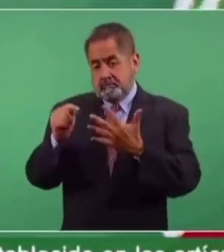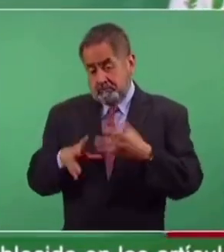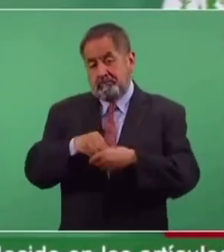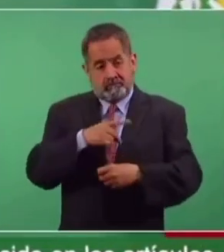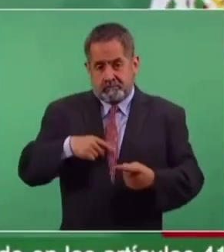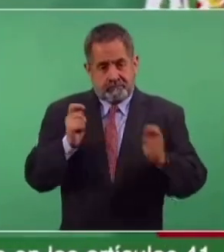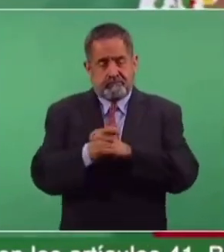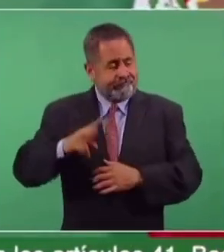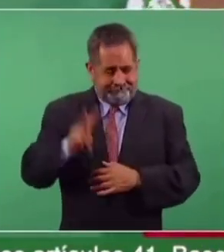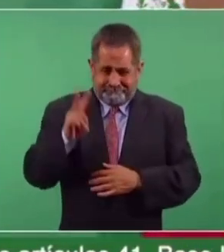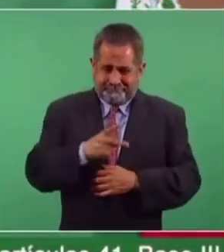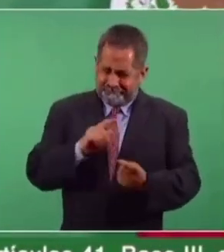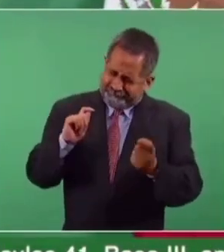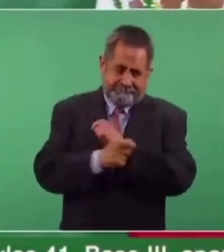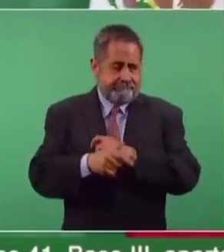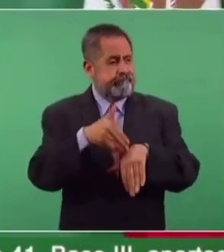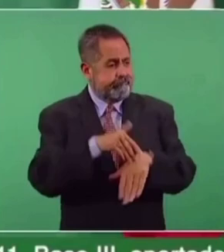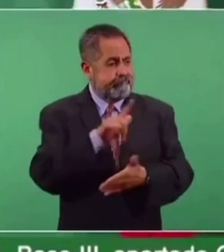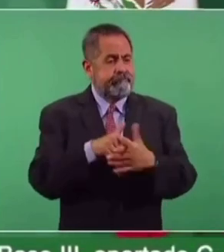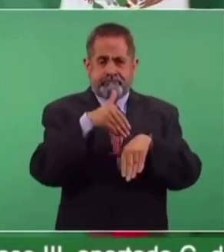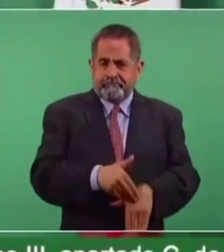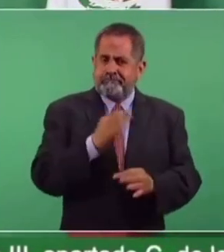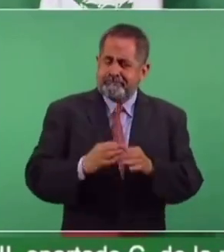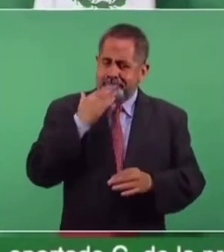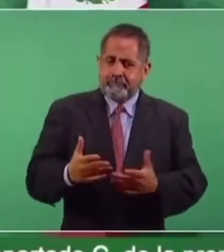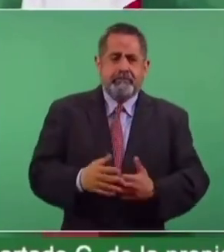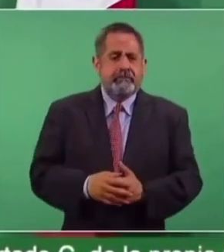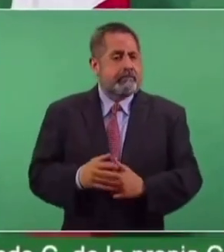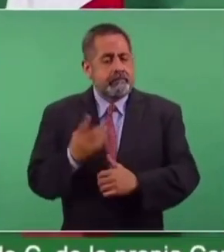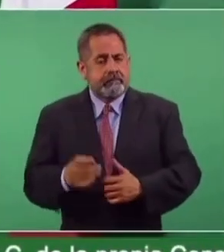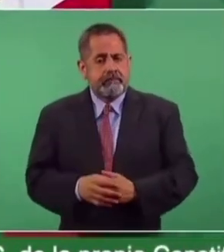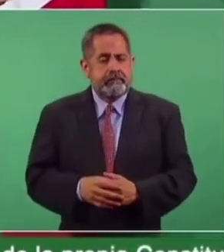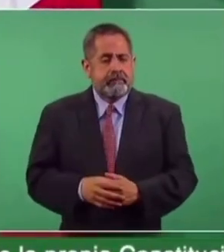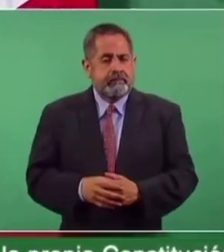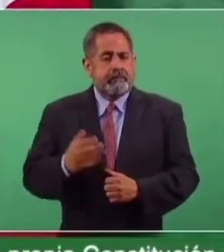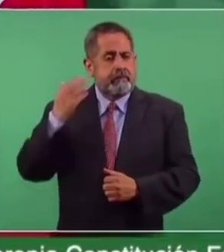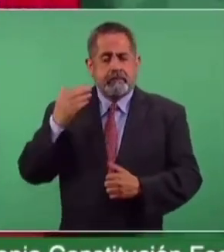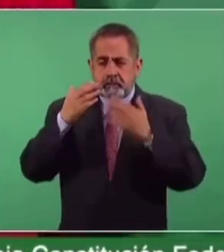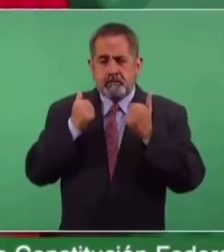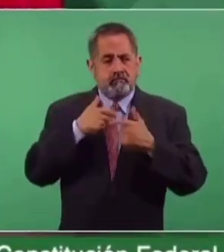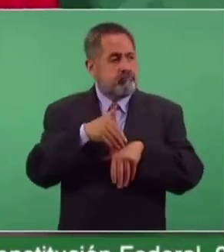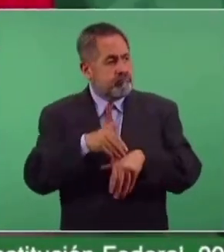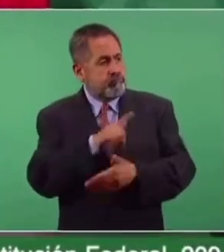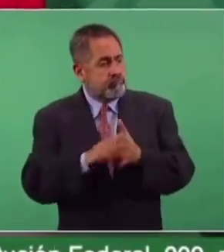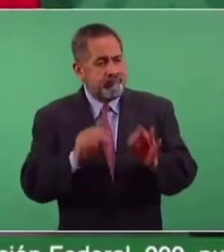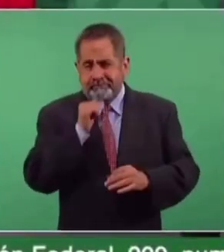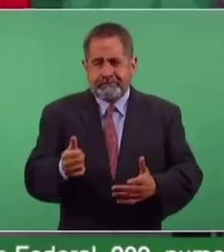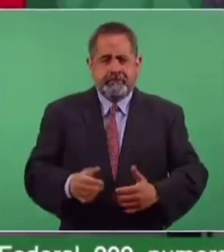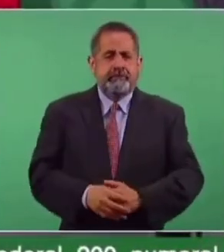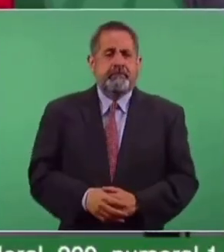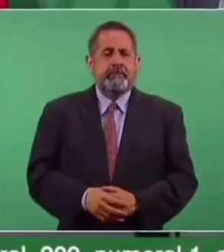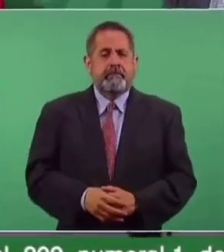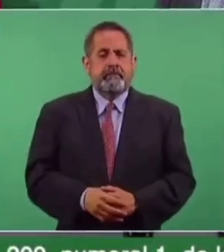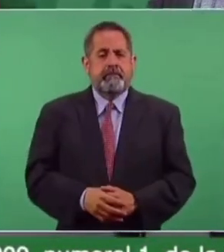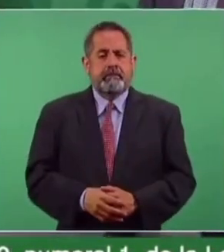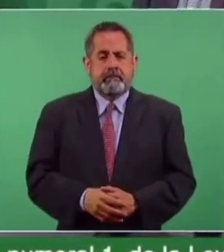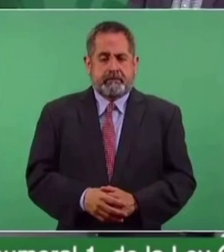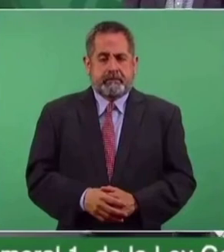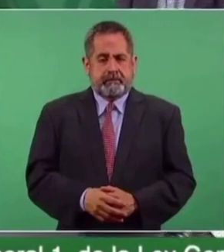y que haya un auténtico Estado de Derecho, porque no había Estado de Derecho. Apúntele bien.